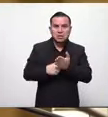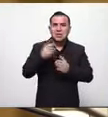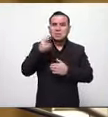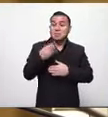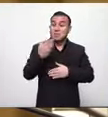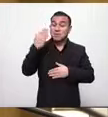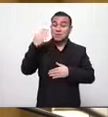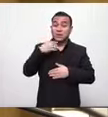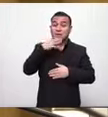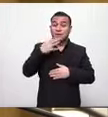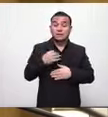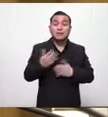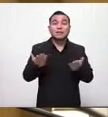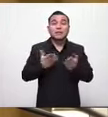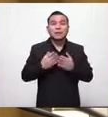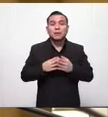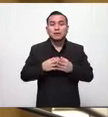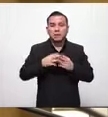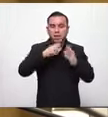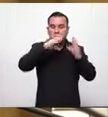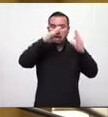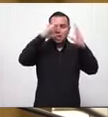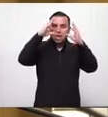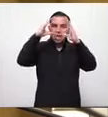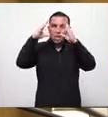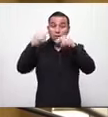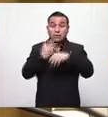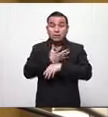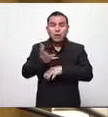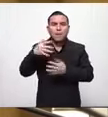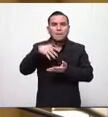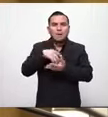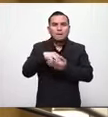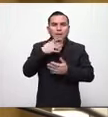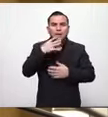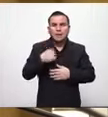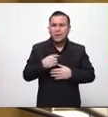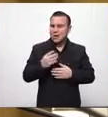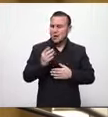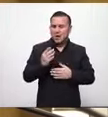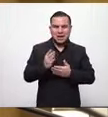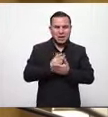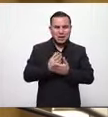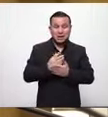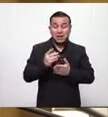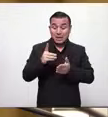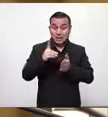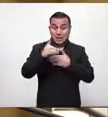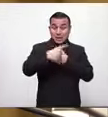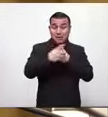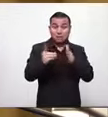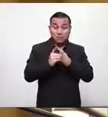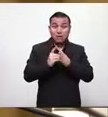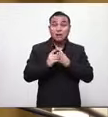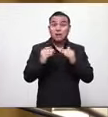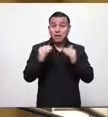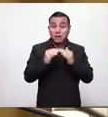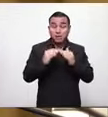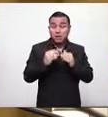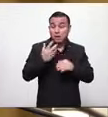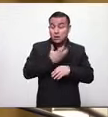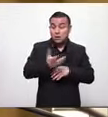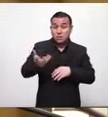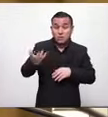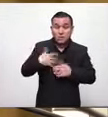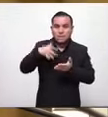pasaron y que estuvieron desvelando a toda la población si no era solo los que estaban en la comisión política a los miembros